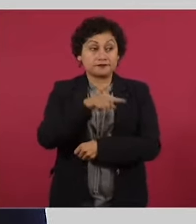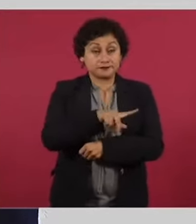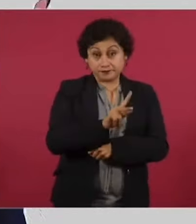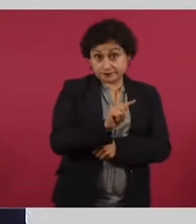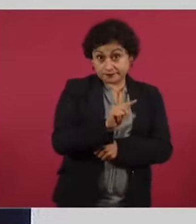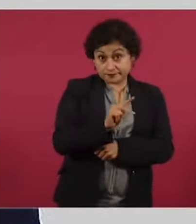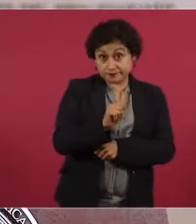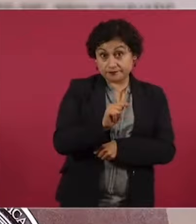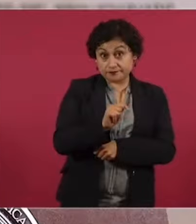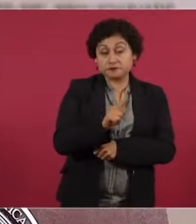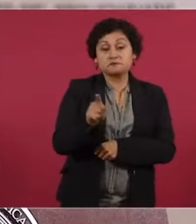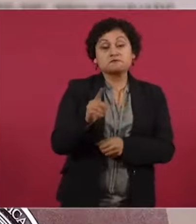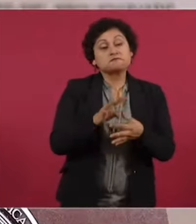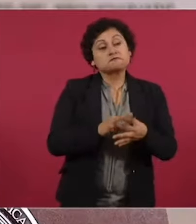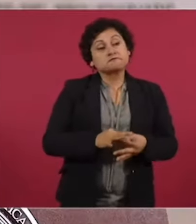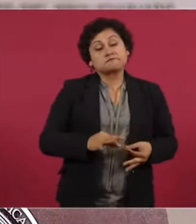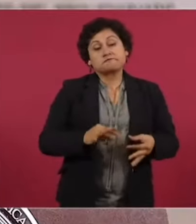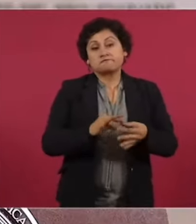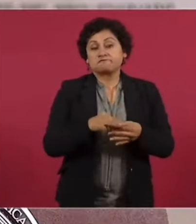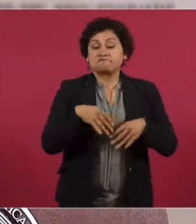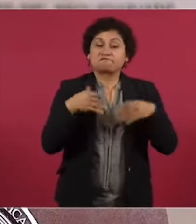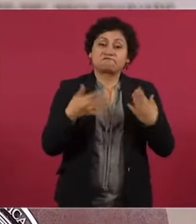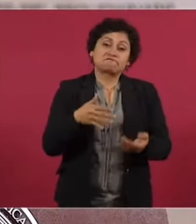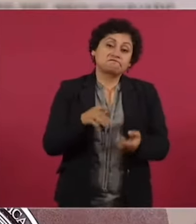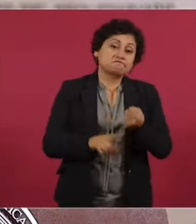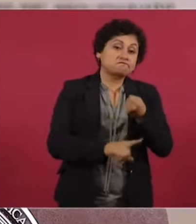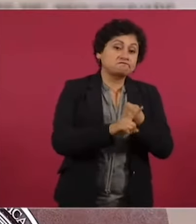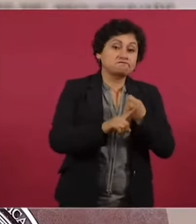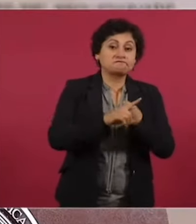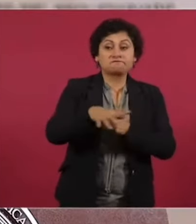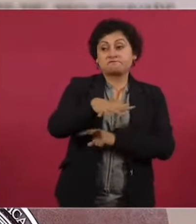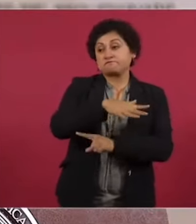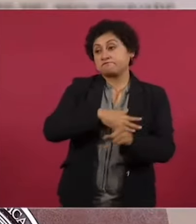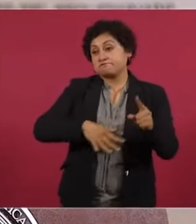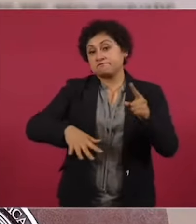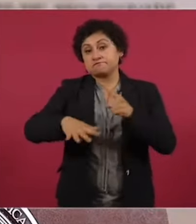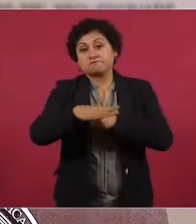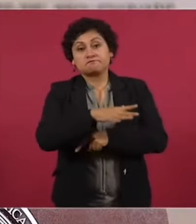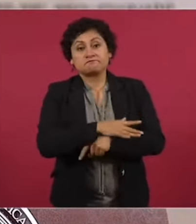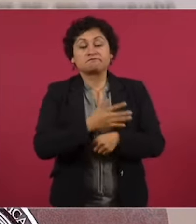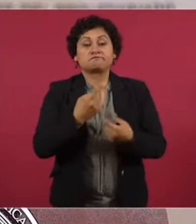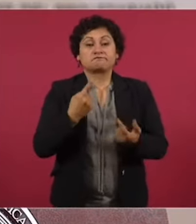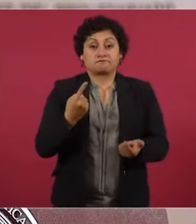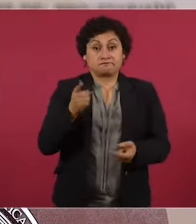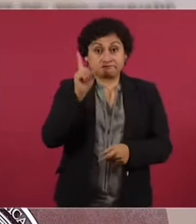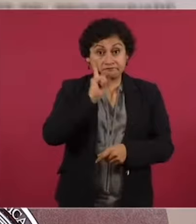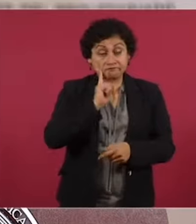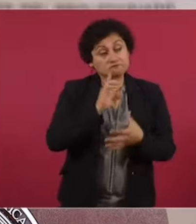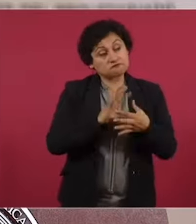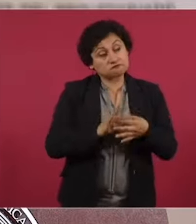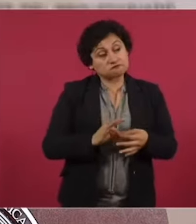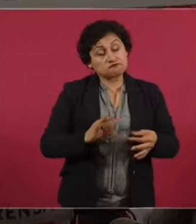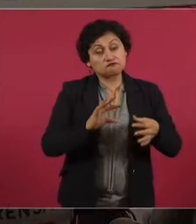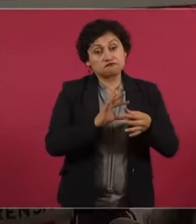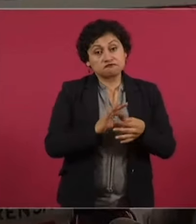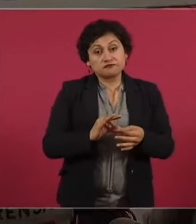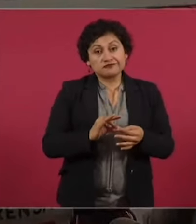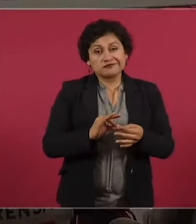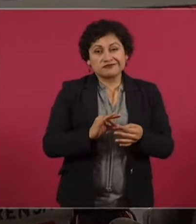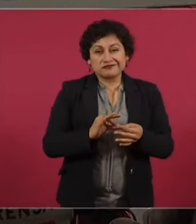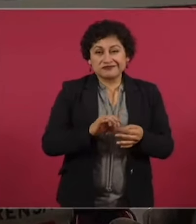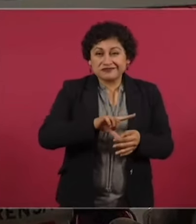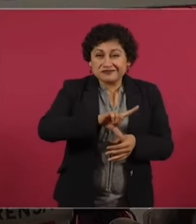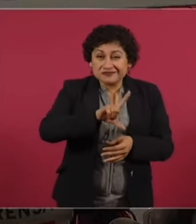a las circunstancias actuales y a momentos de definiciones, lo que desató una campaña de